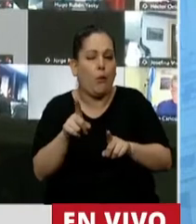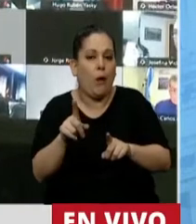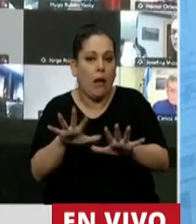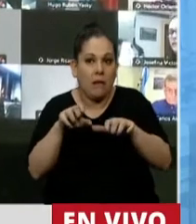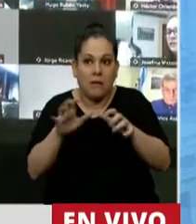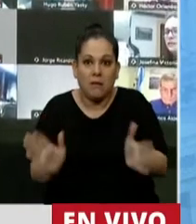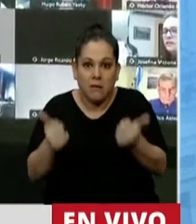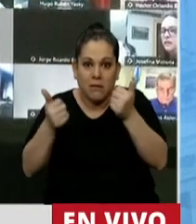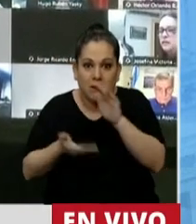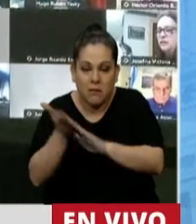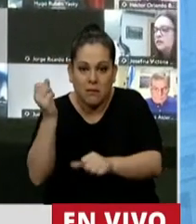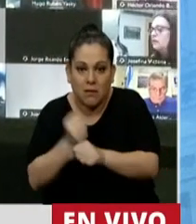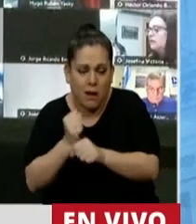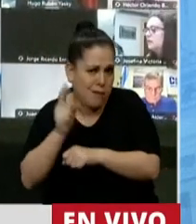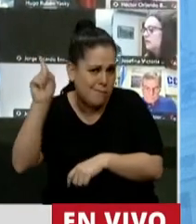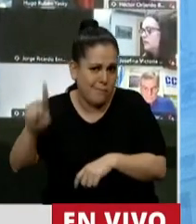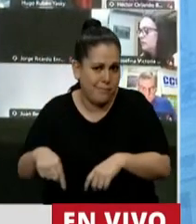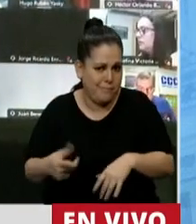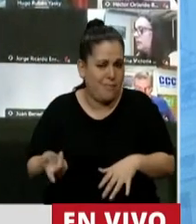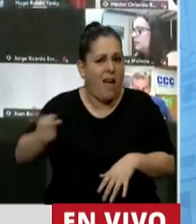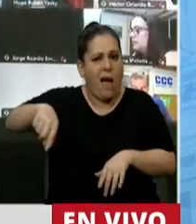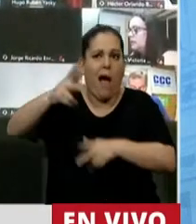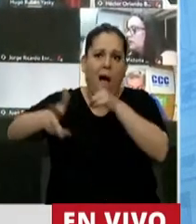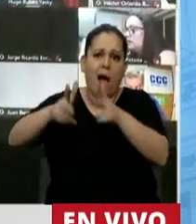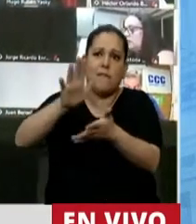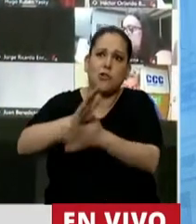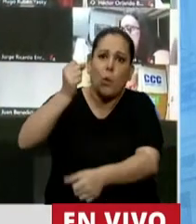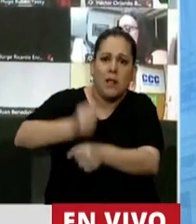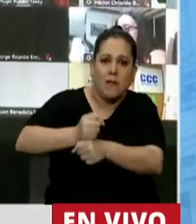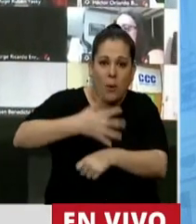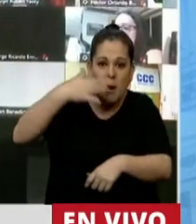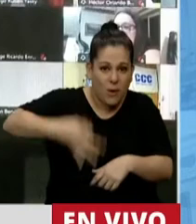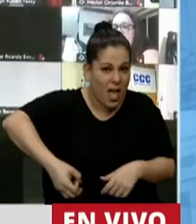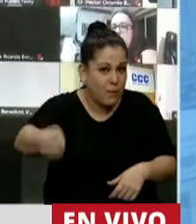salir a laburar, y hablan a veces de trabajo sin haber laburado nunca.